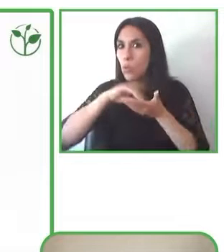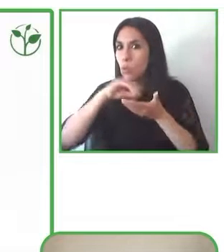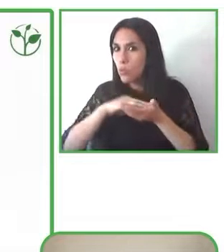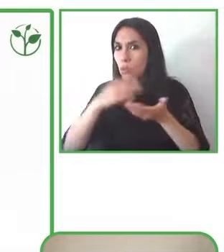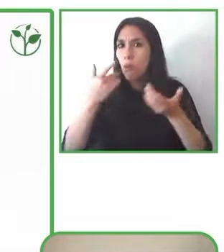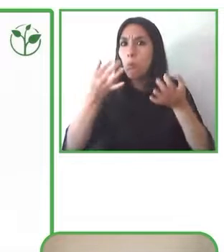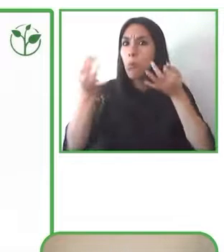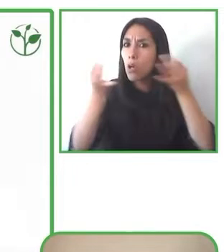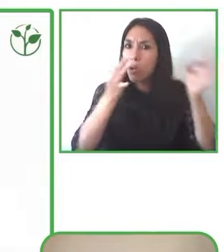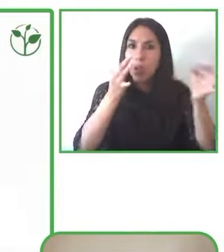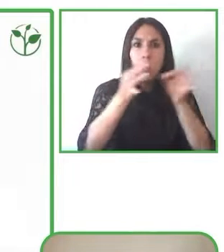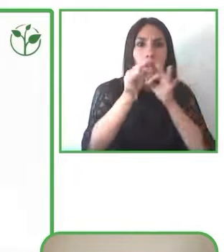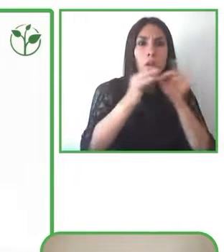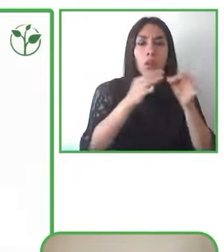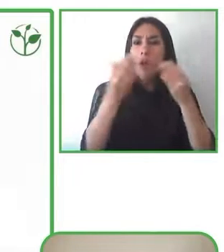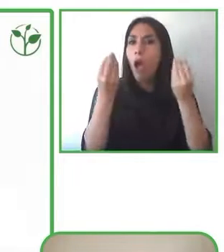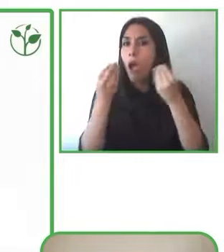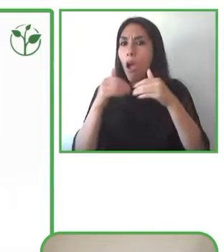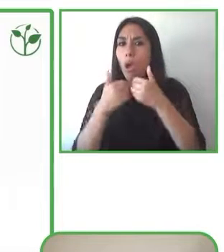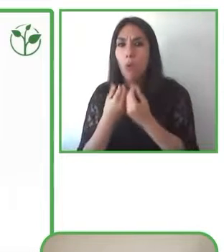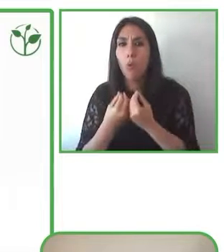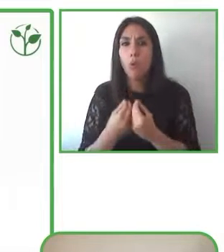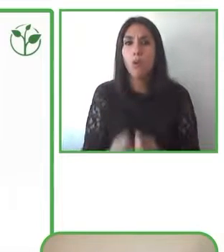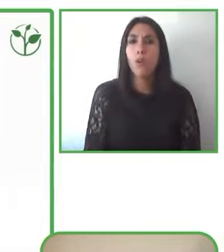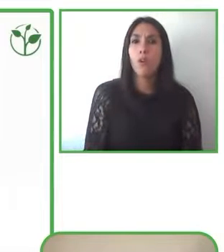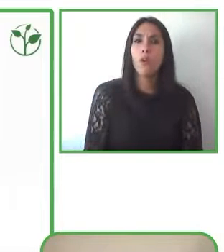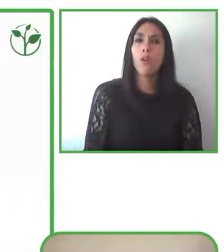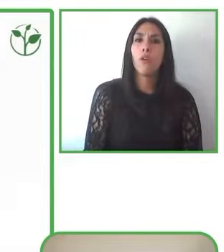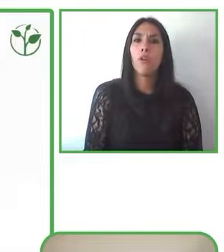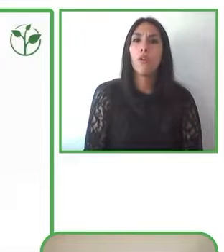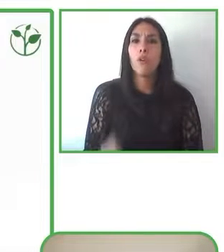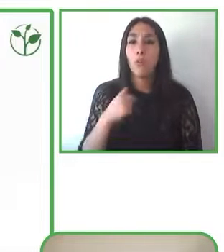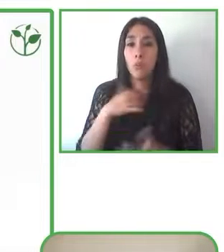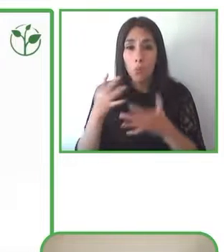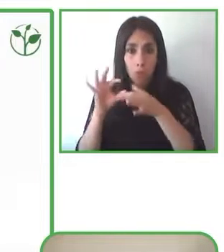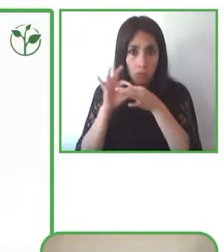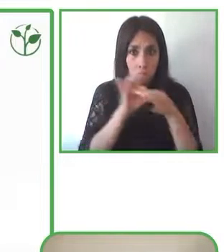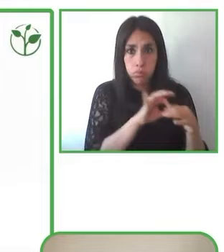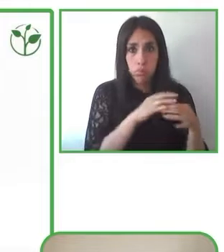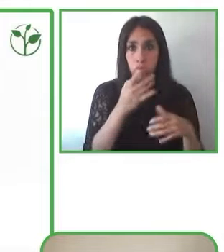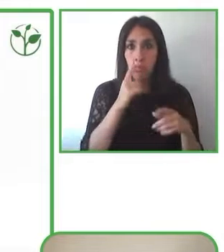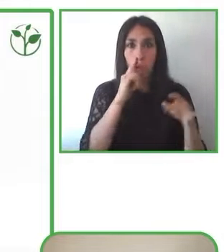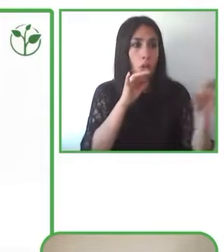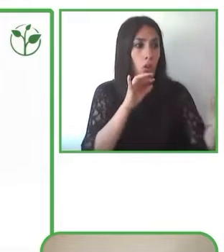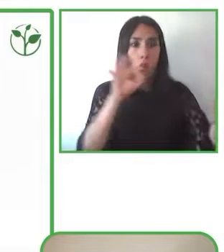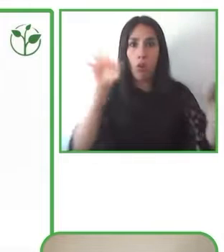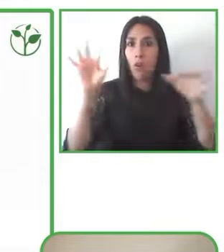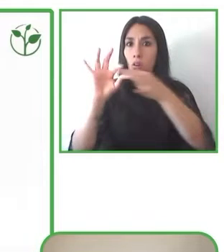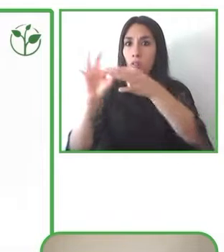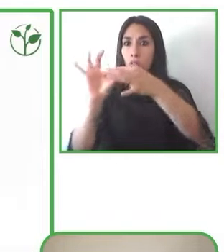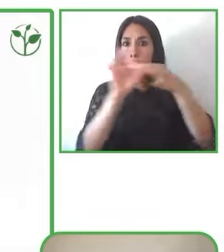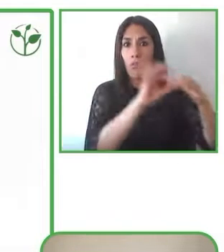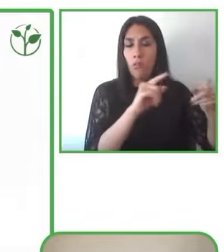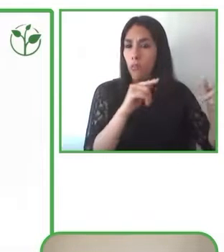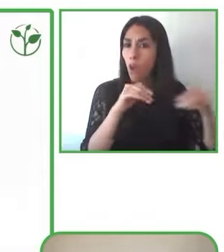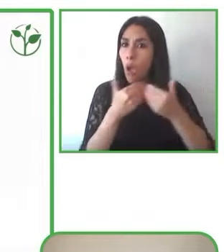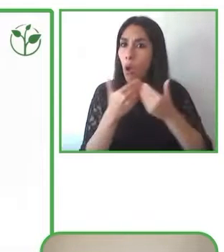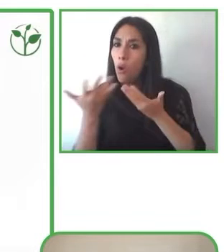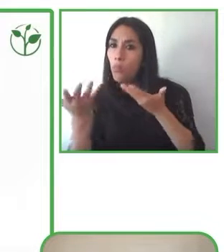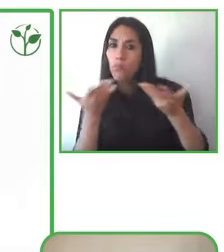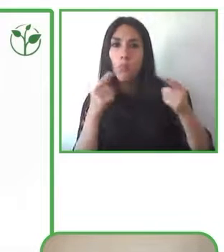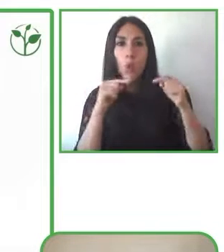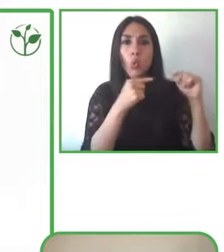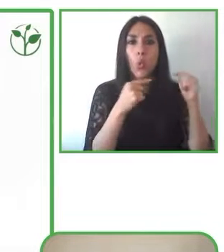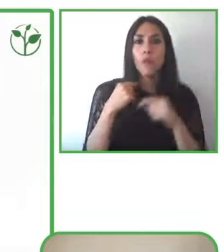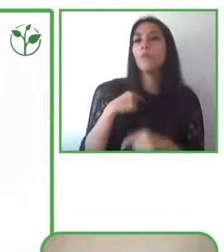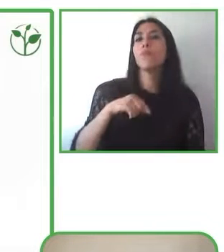muchísimo esa unión entre las personas me preocupa también o nos preocupa también mucho la atención constante